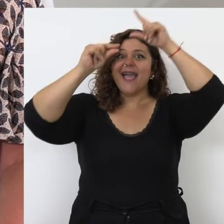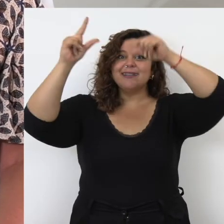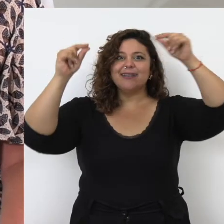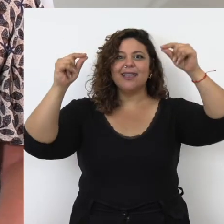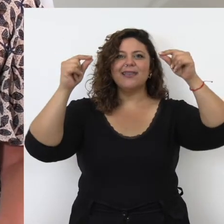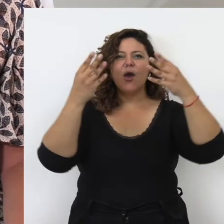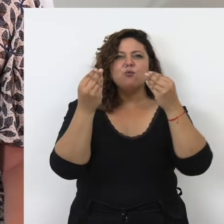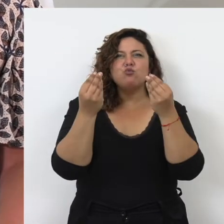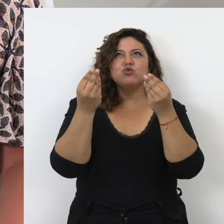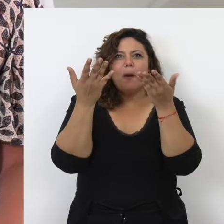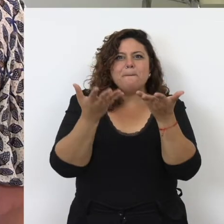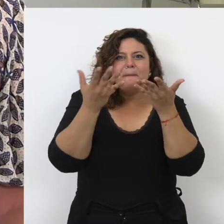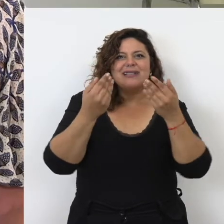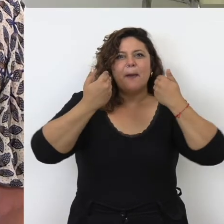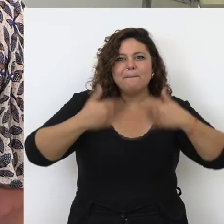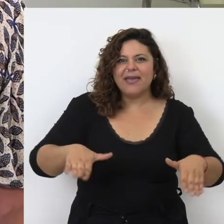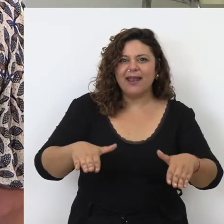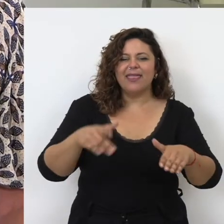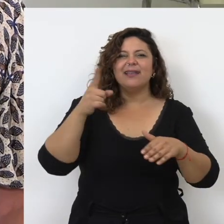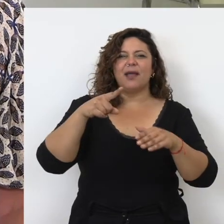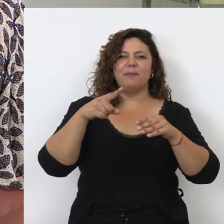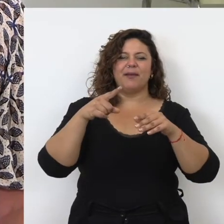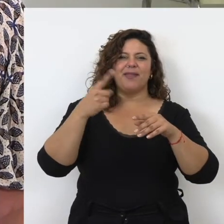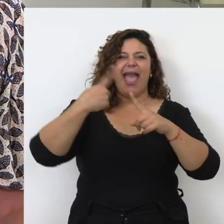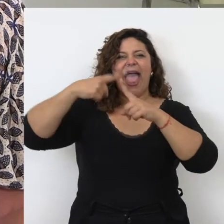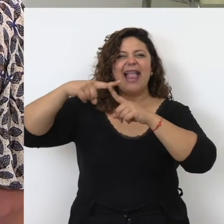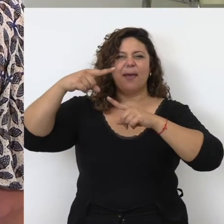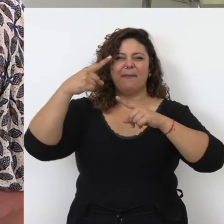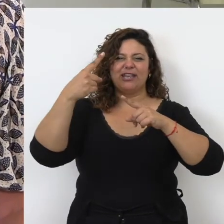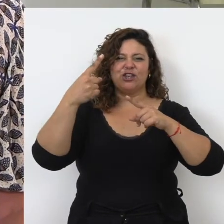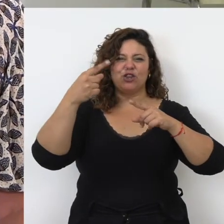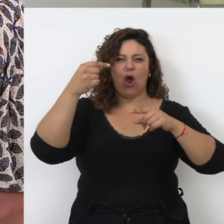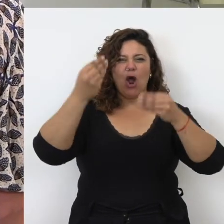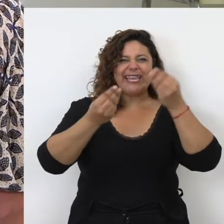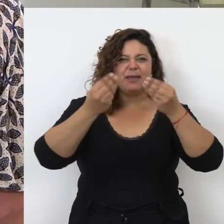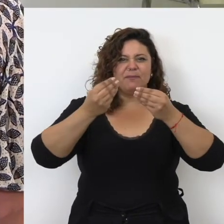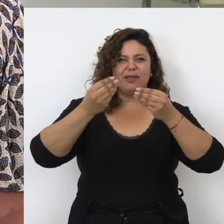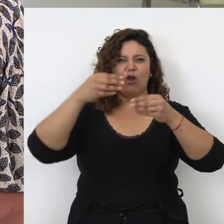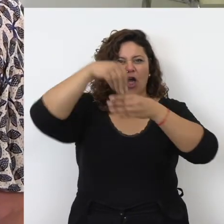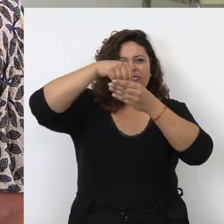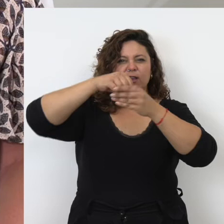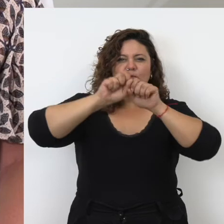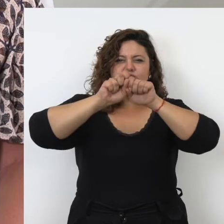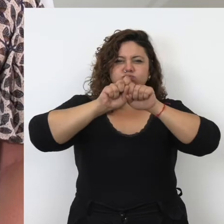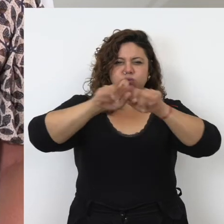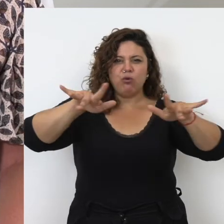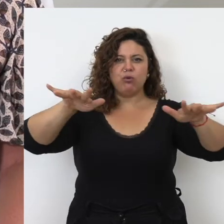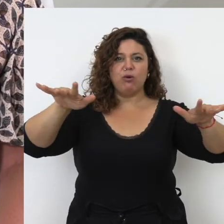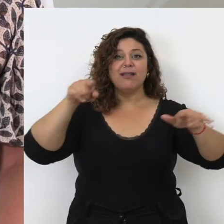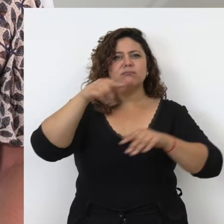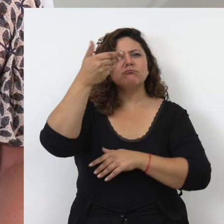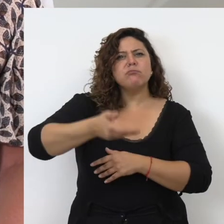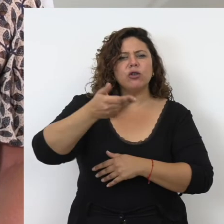pierden gran cantidad de masa expulsando al medio interestelar los elementos químicos que se han formado en su interior esto es muy